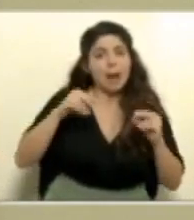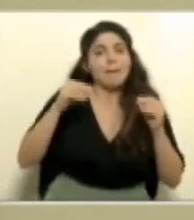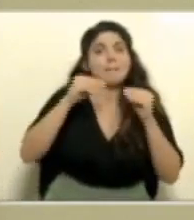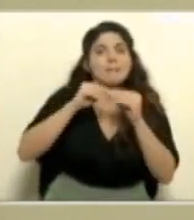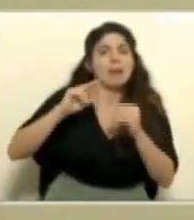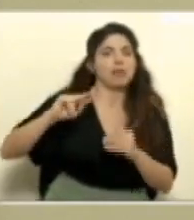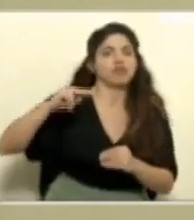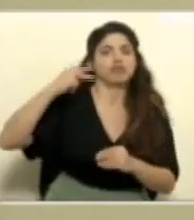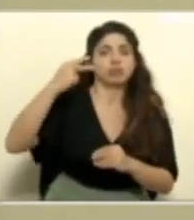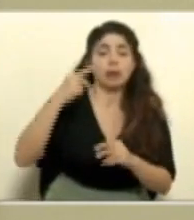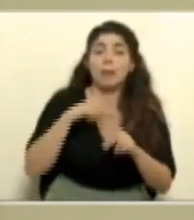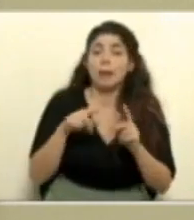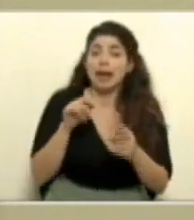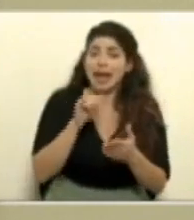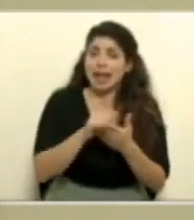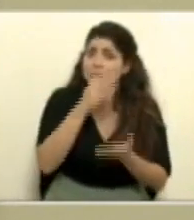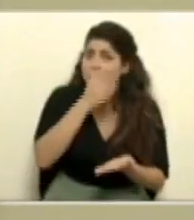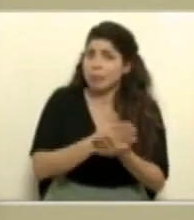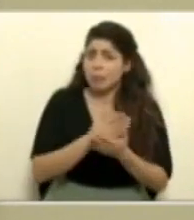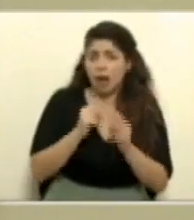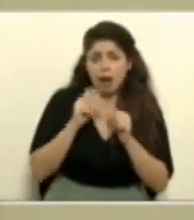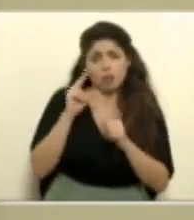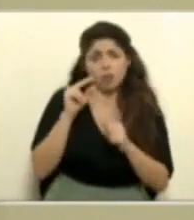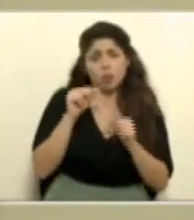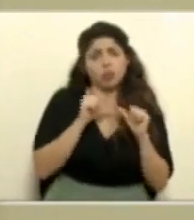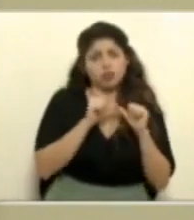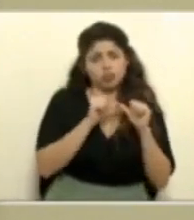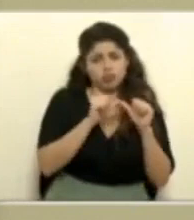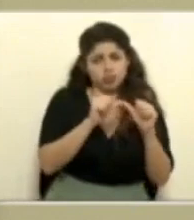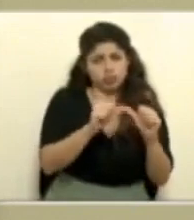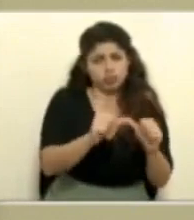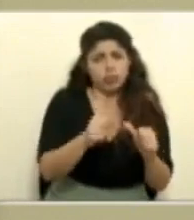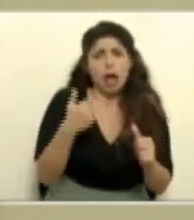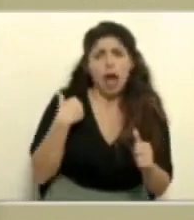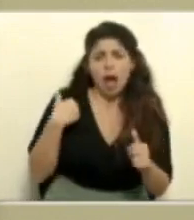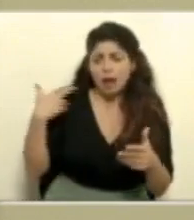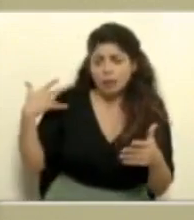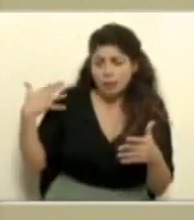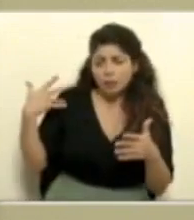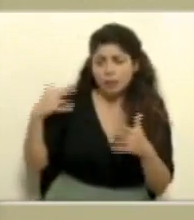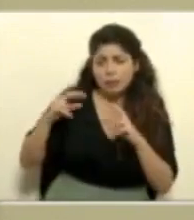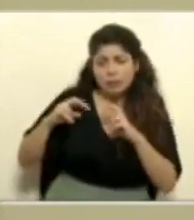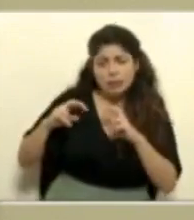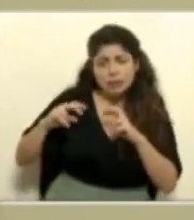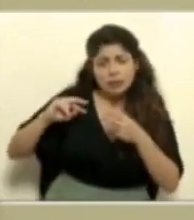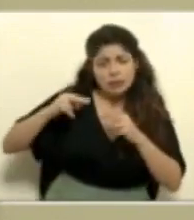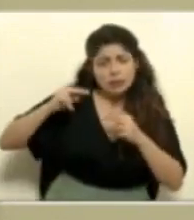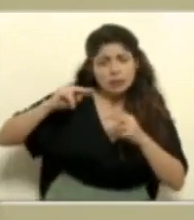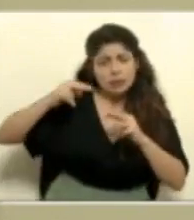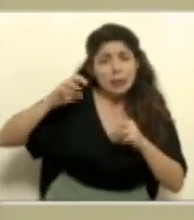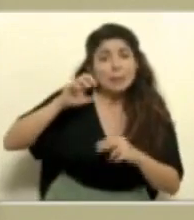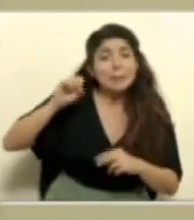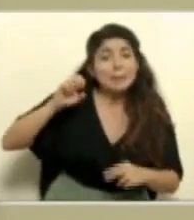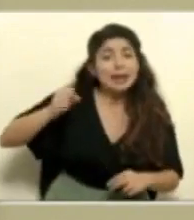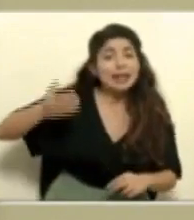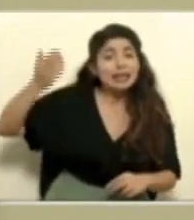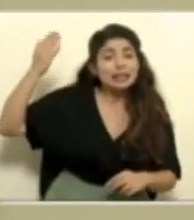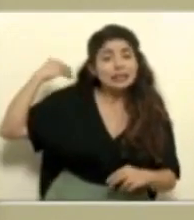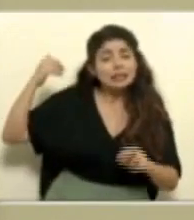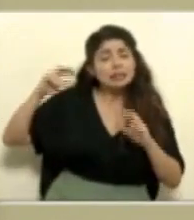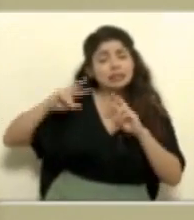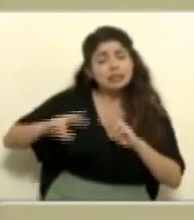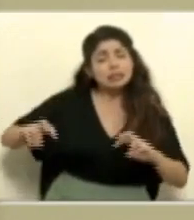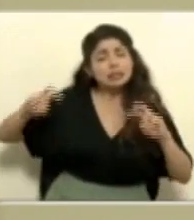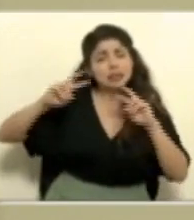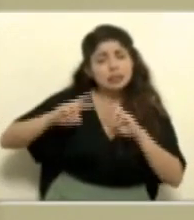reforzarlo un poco pero es algo que no se ha interrumpido tenemos ya todo un historial de vigilancia genómica desde hace ya bastantes meses atrás en donde se ha